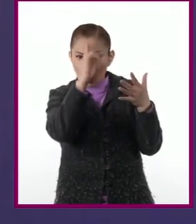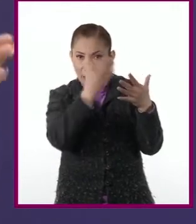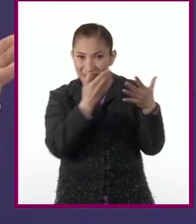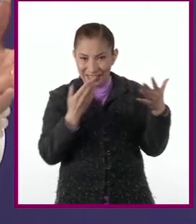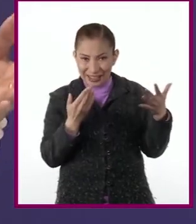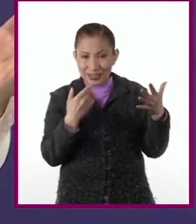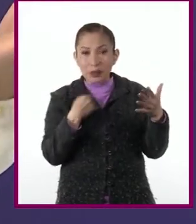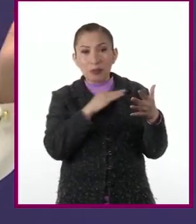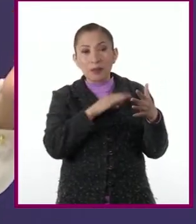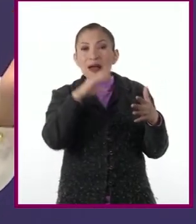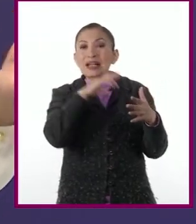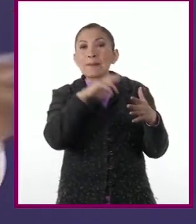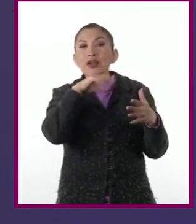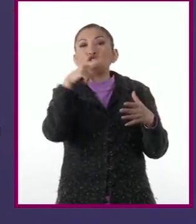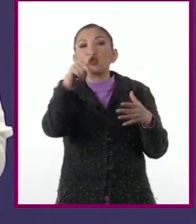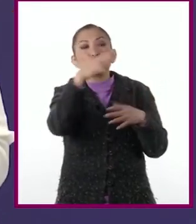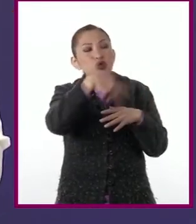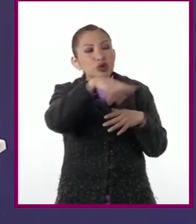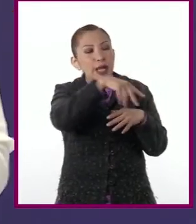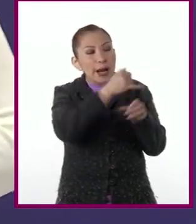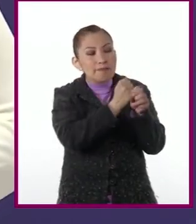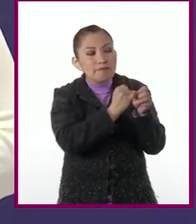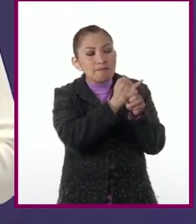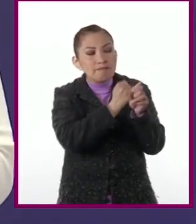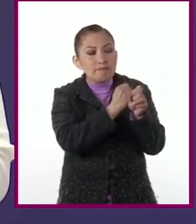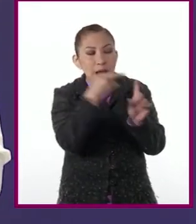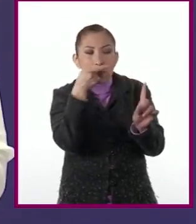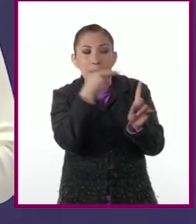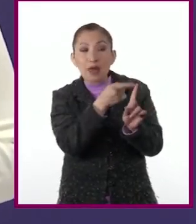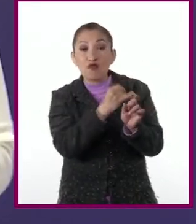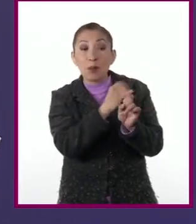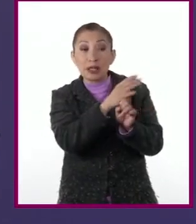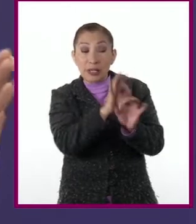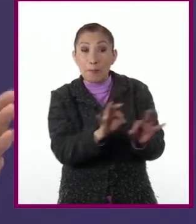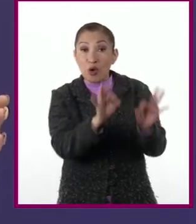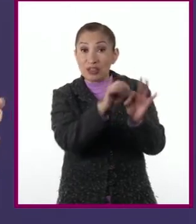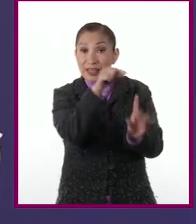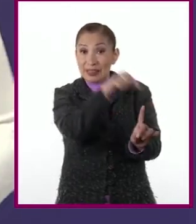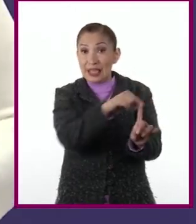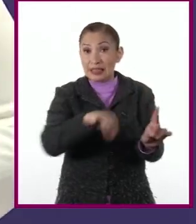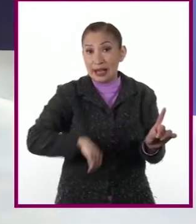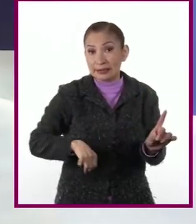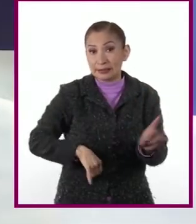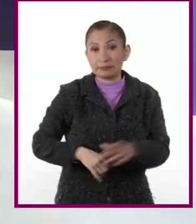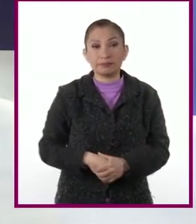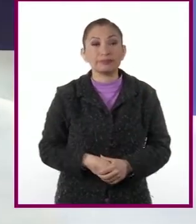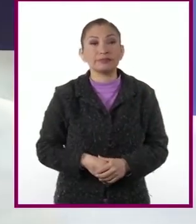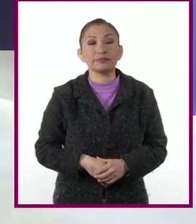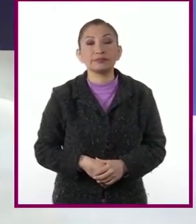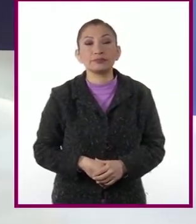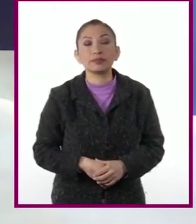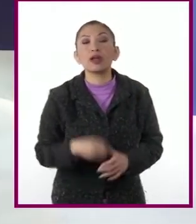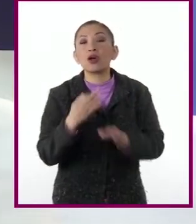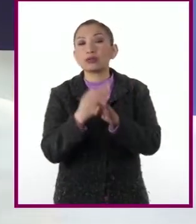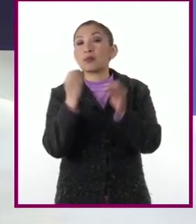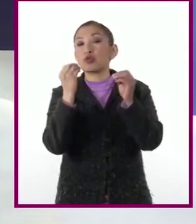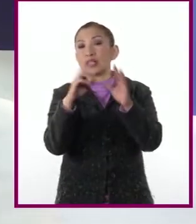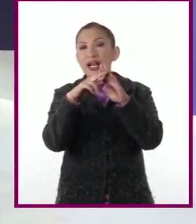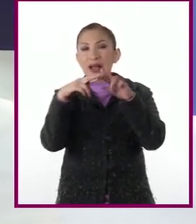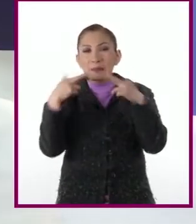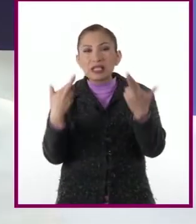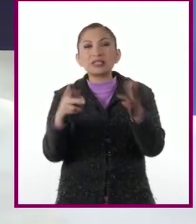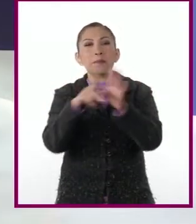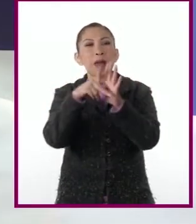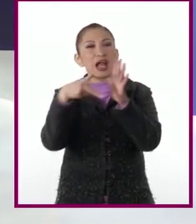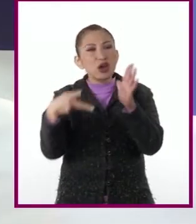podrán agilizar sus búsquedas y enfocarse en la información que les interesa. Actualmente, muchas revistas